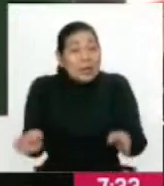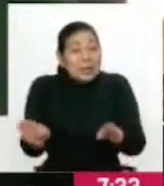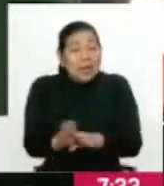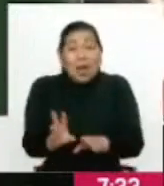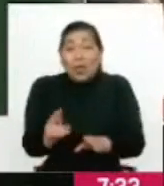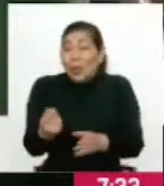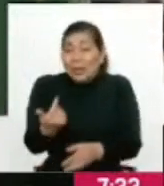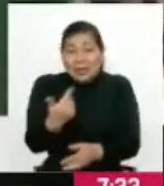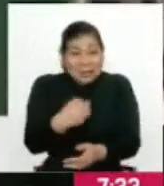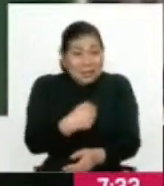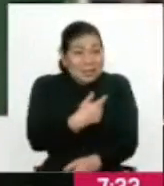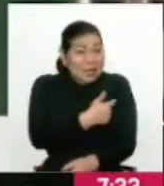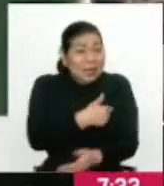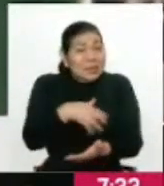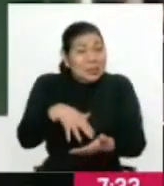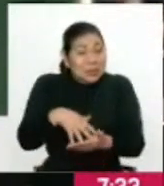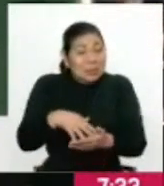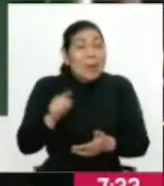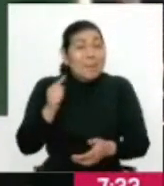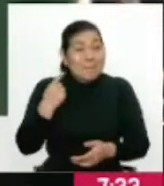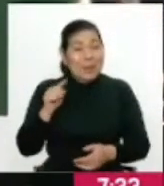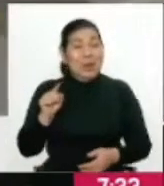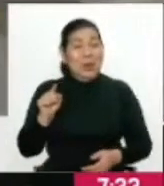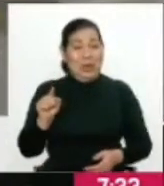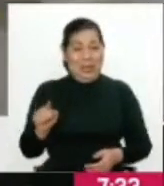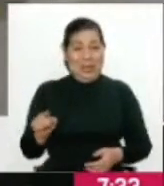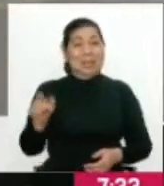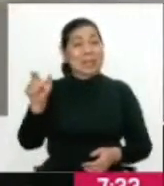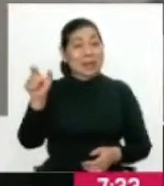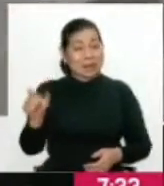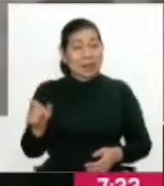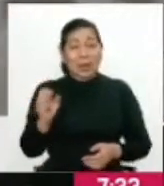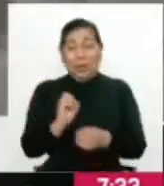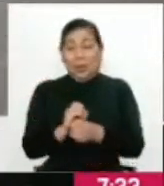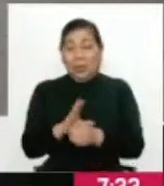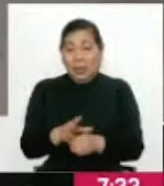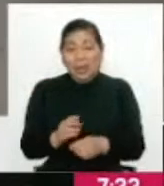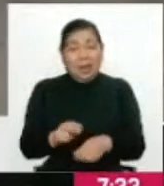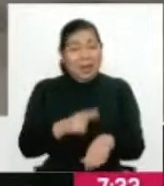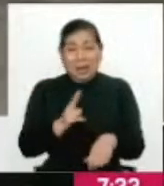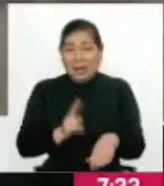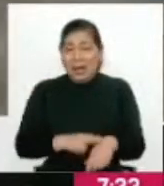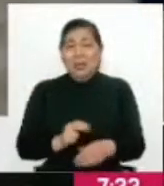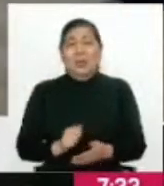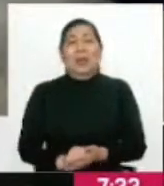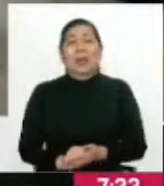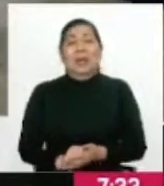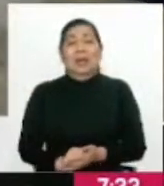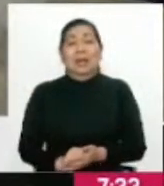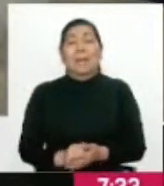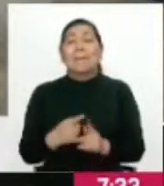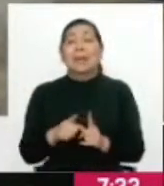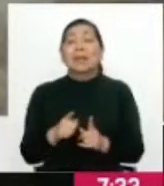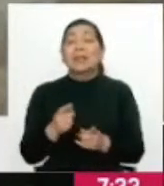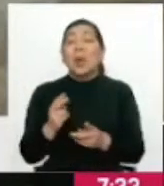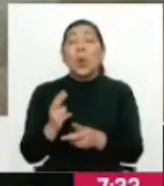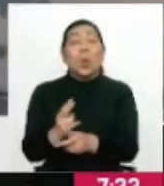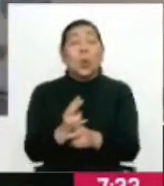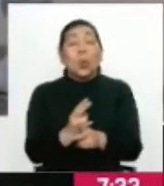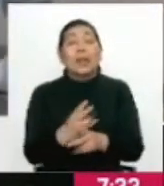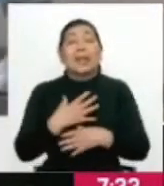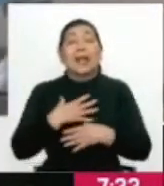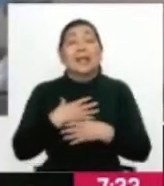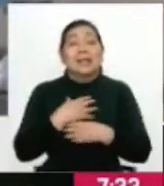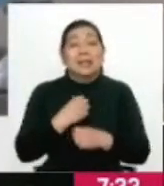a quienes no han recibido y son vulnerables. Pero la mayoría de la población se contagió y tiene inmunidad natural. Ese es el concepto sanitario